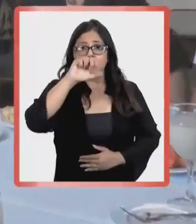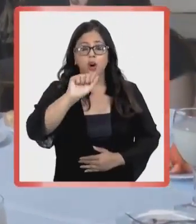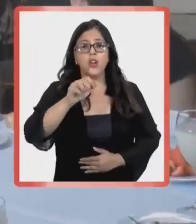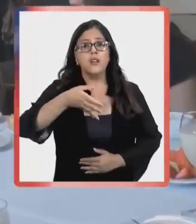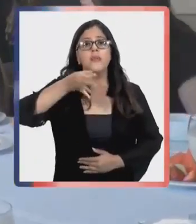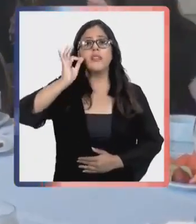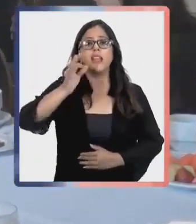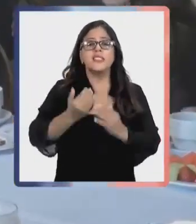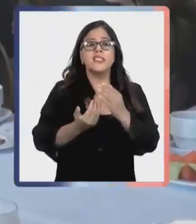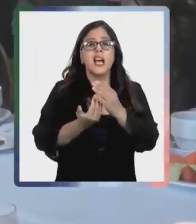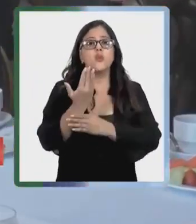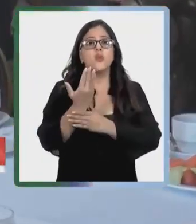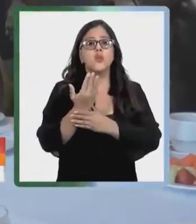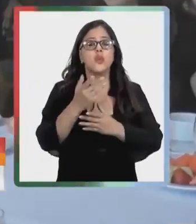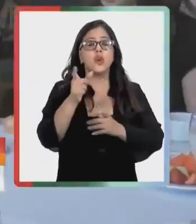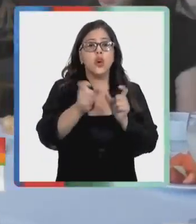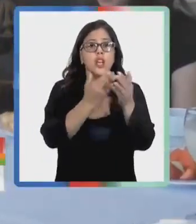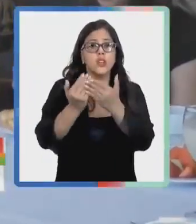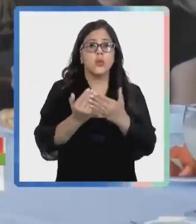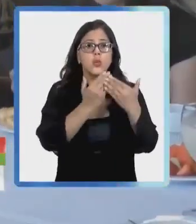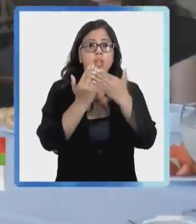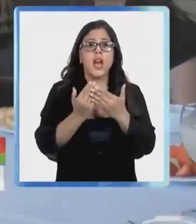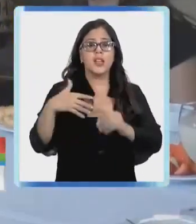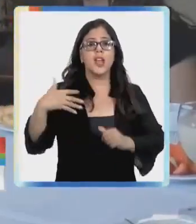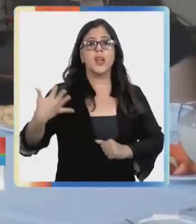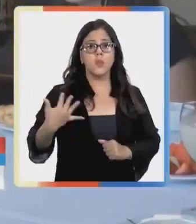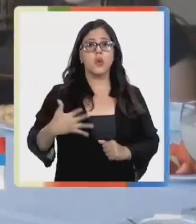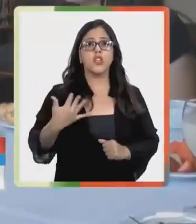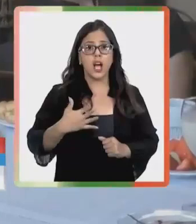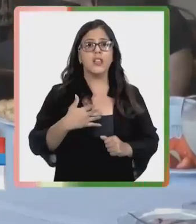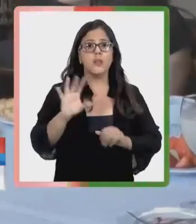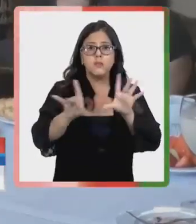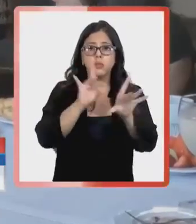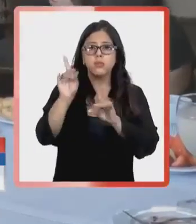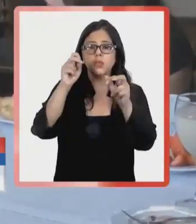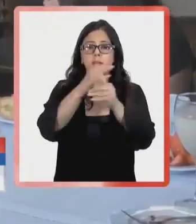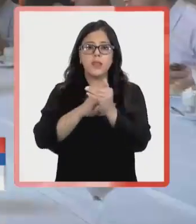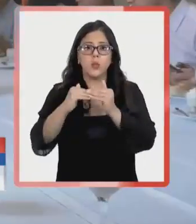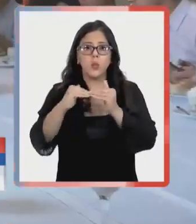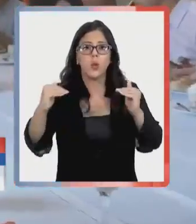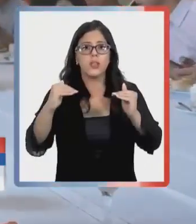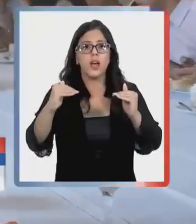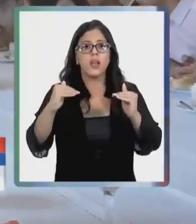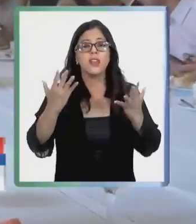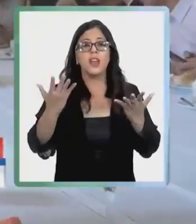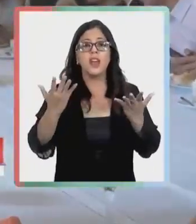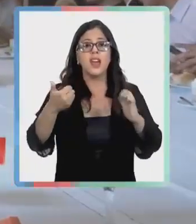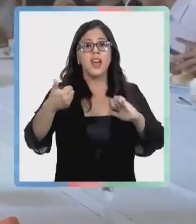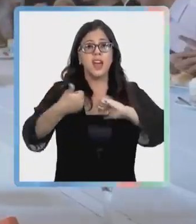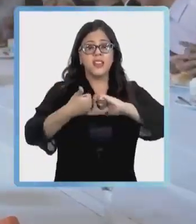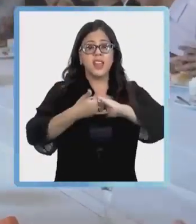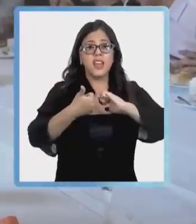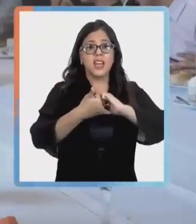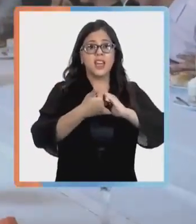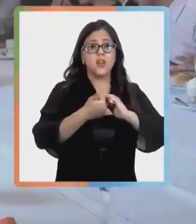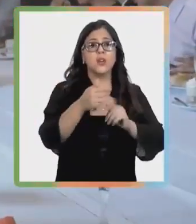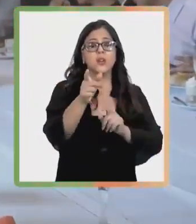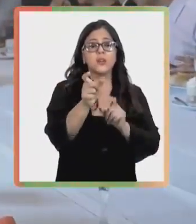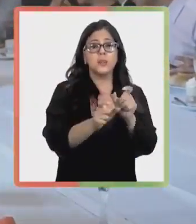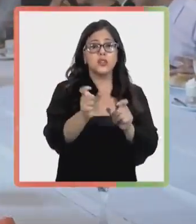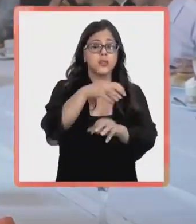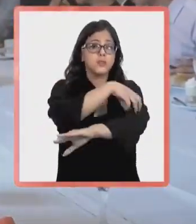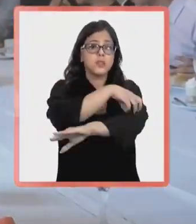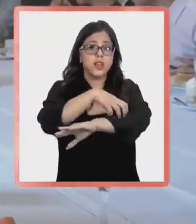Gabriel Boric, desayunó con las alumnas y alumnos que fueron destacados considerando la paridad de género, la distinción territorial, de pueblos